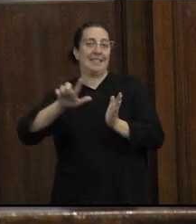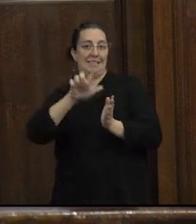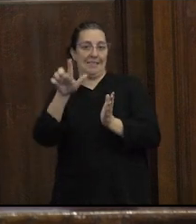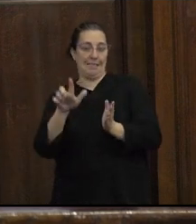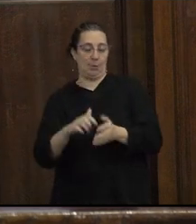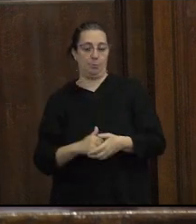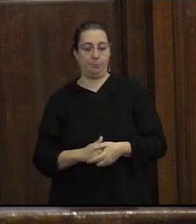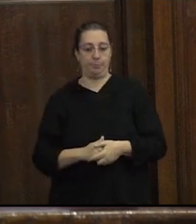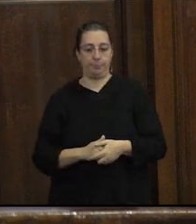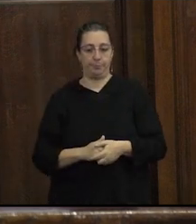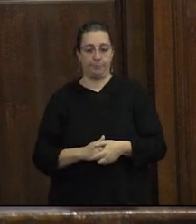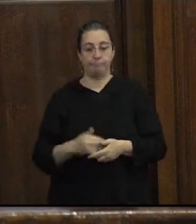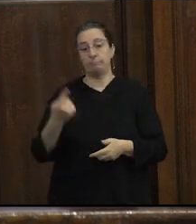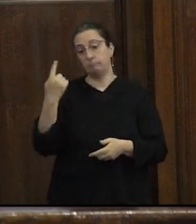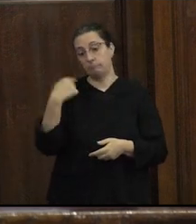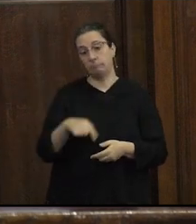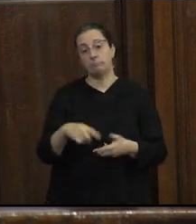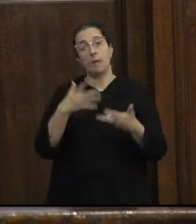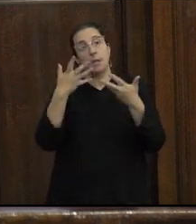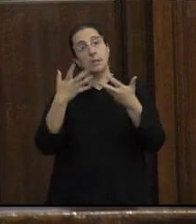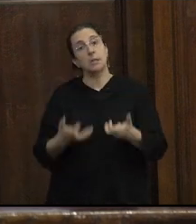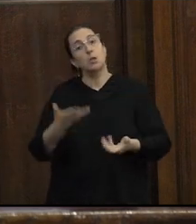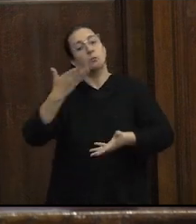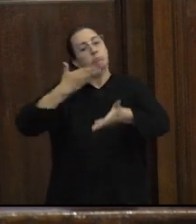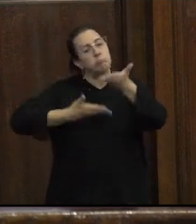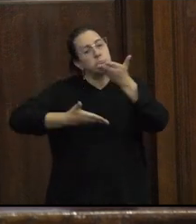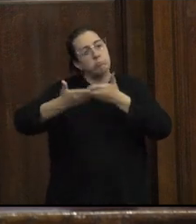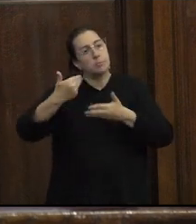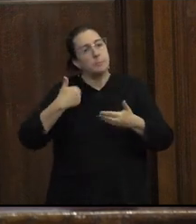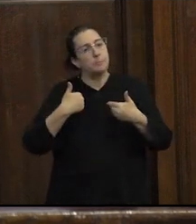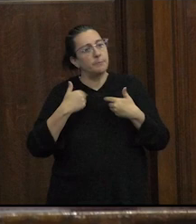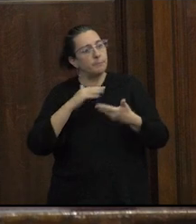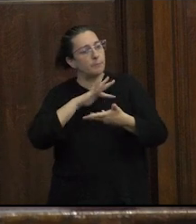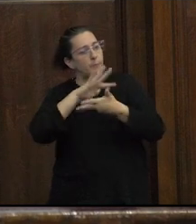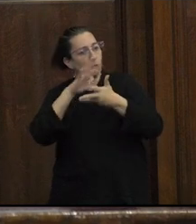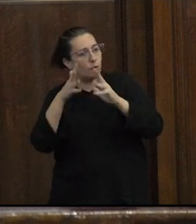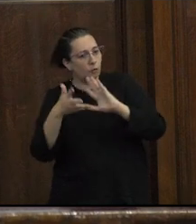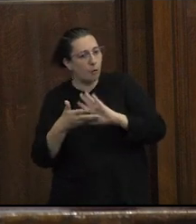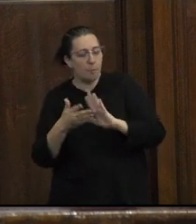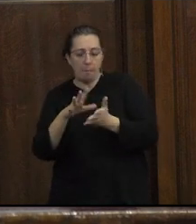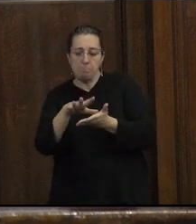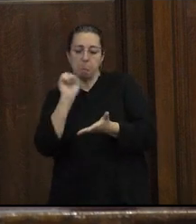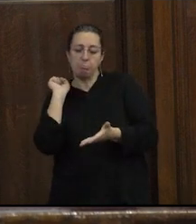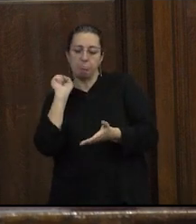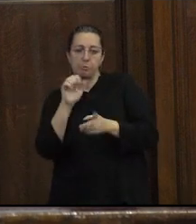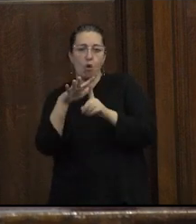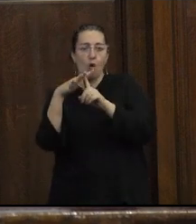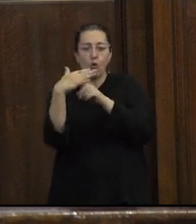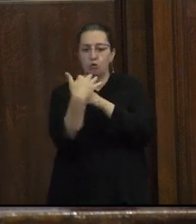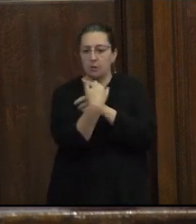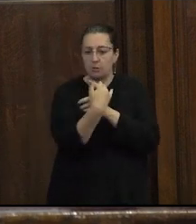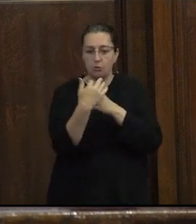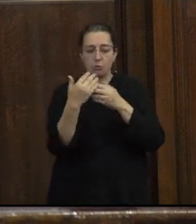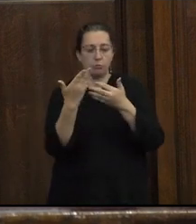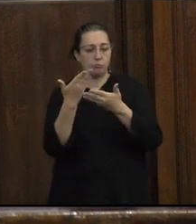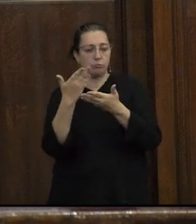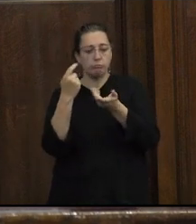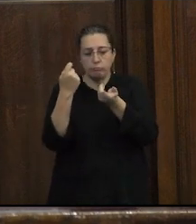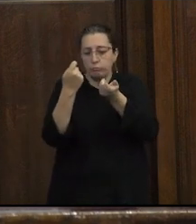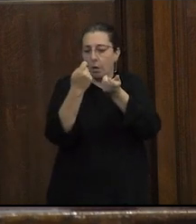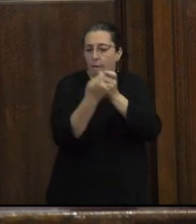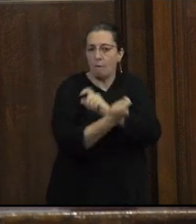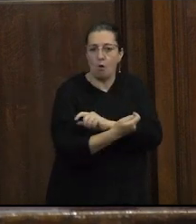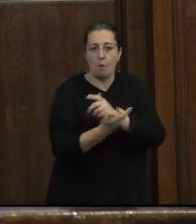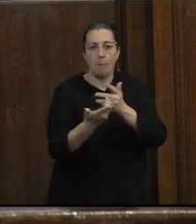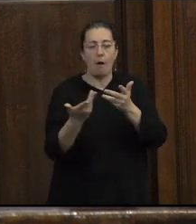entonces, lo que quiero compartirles son mis lecturas de un contexto transformado y en transformación